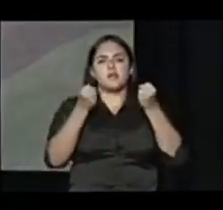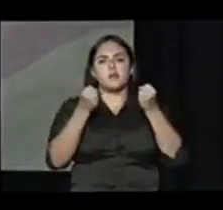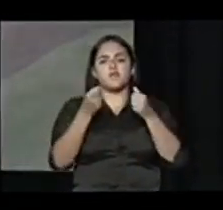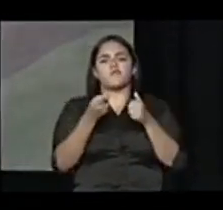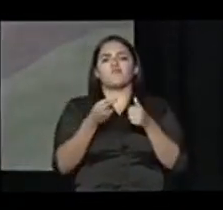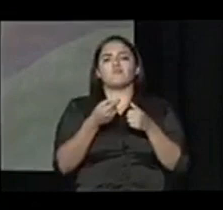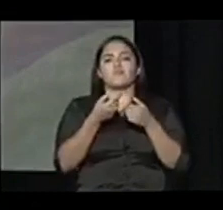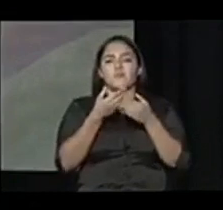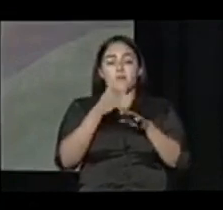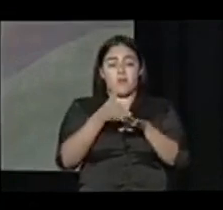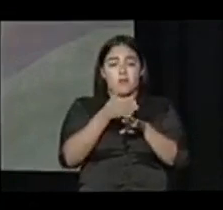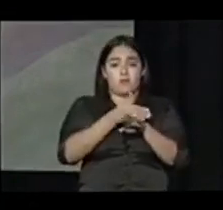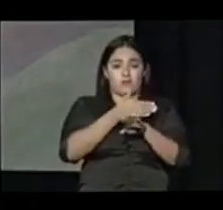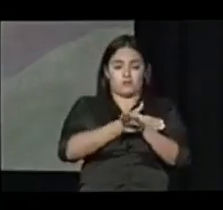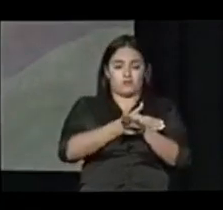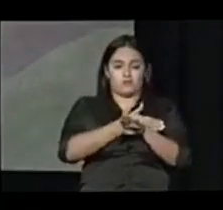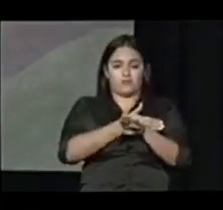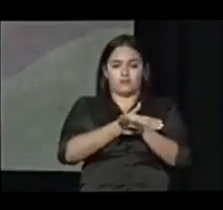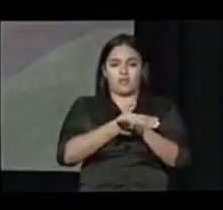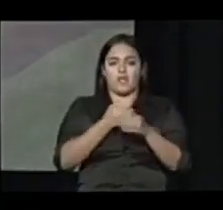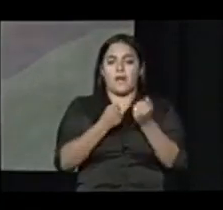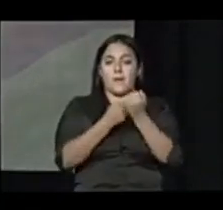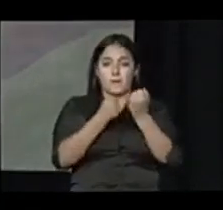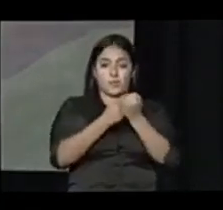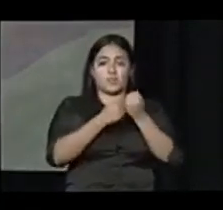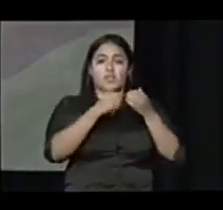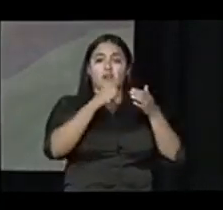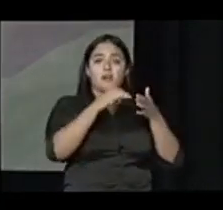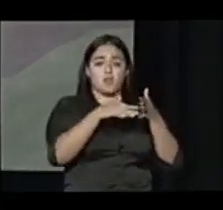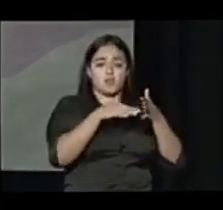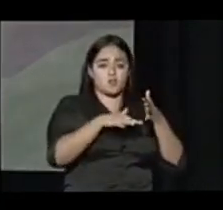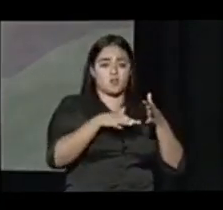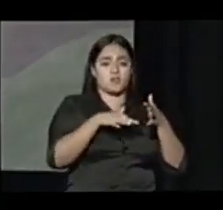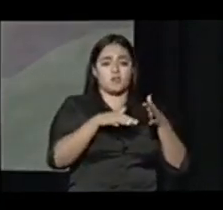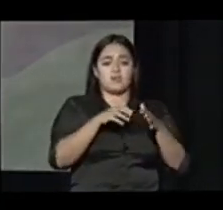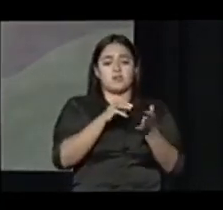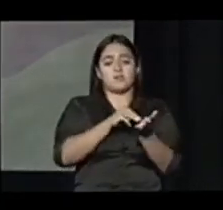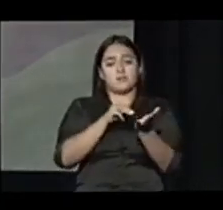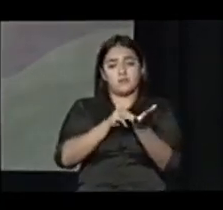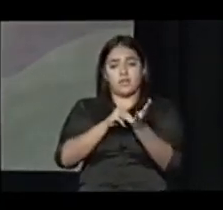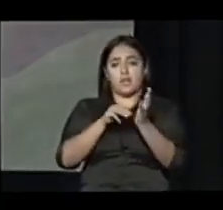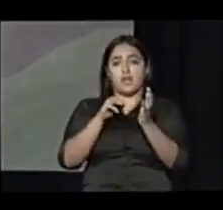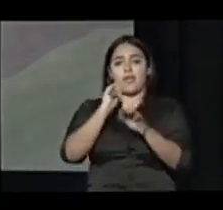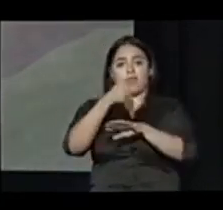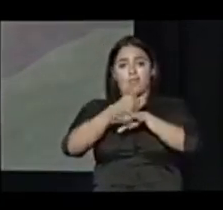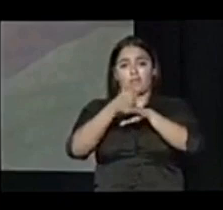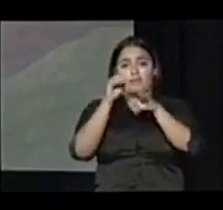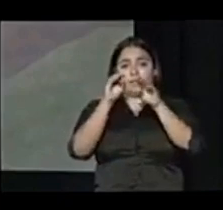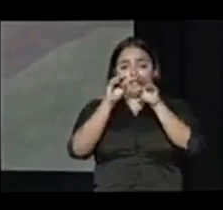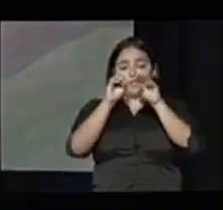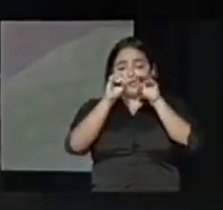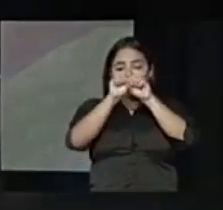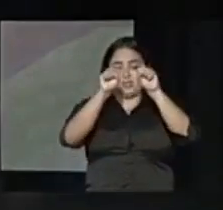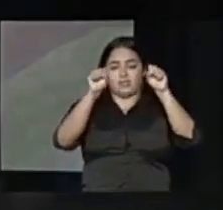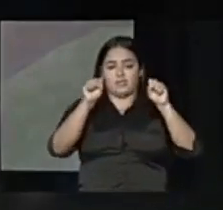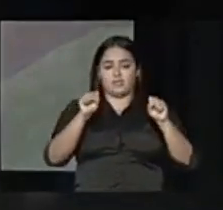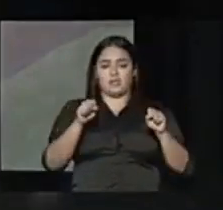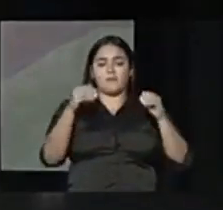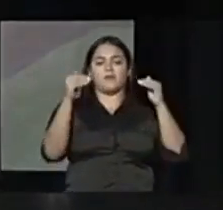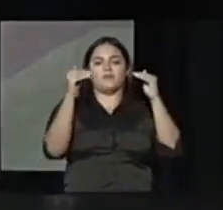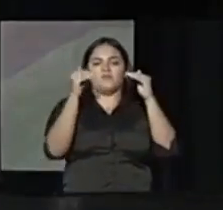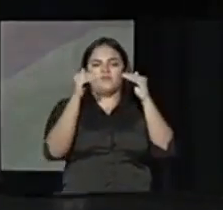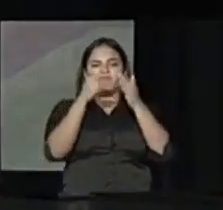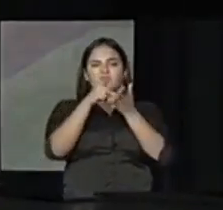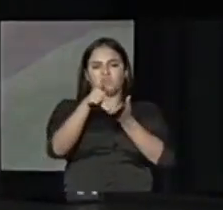los demás proveedores de salud tenemos que establecer un sistema de tarifas razonables tenemos